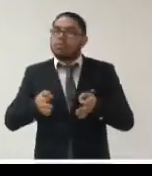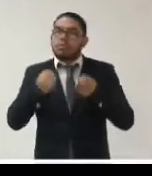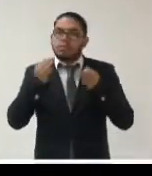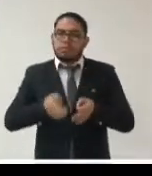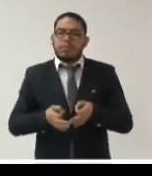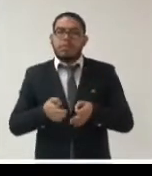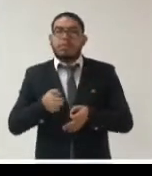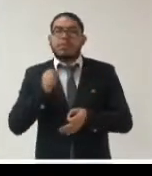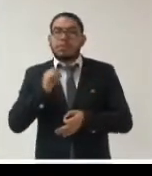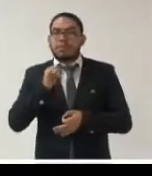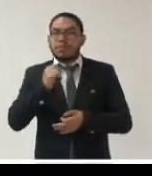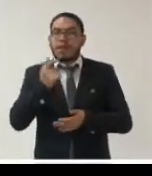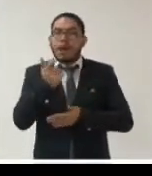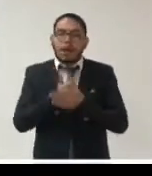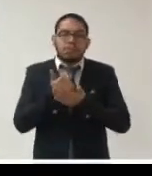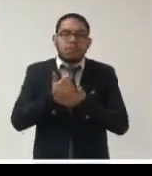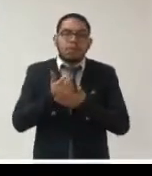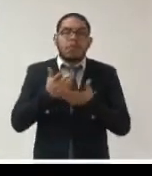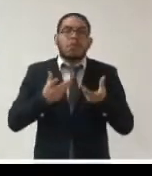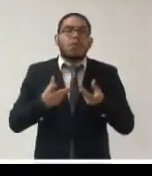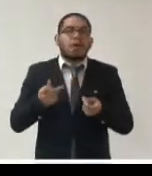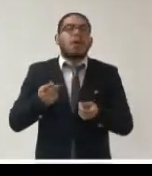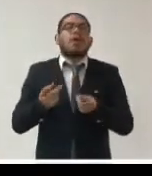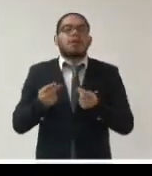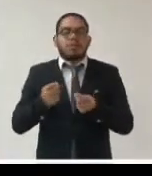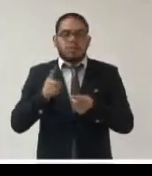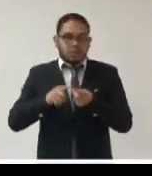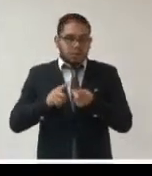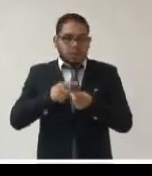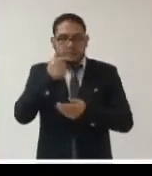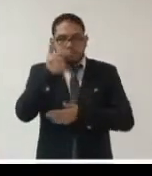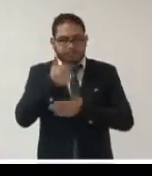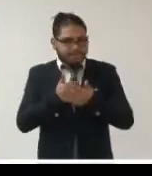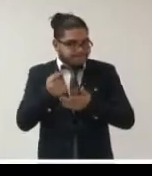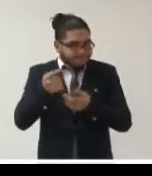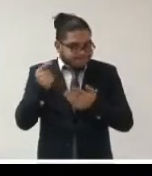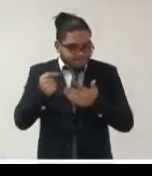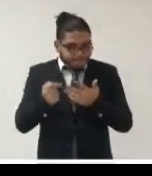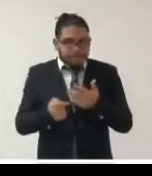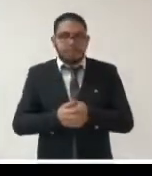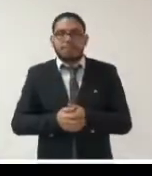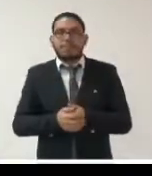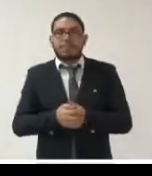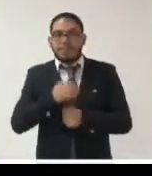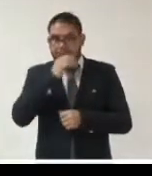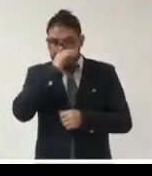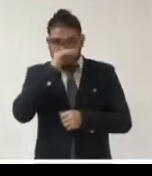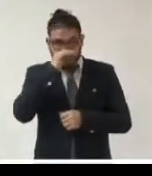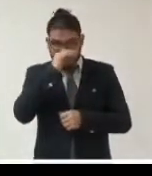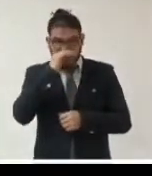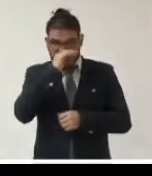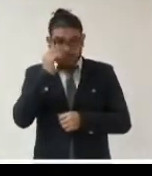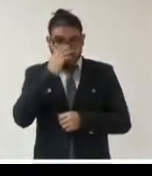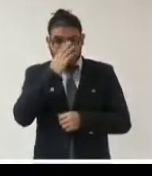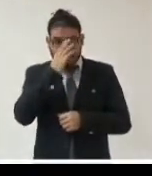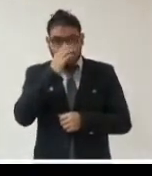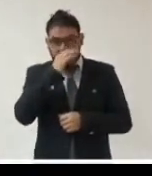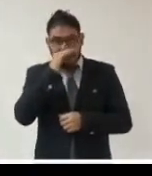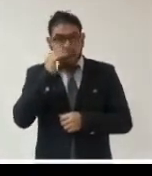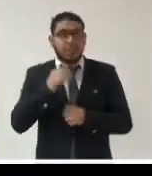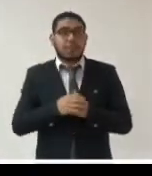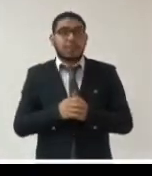rendición de cuentas también es importante tomar en cuenta que todas estas medidas que son tomadas para